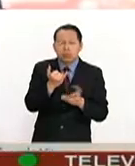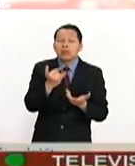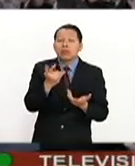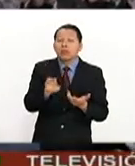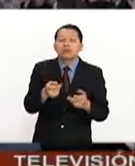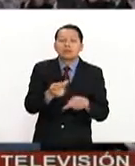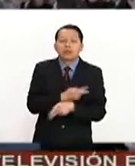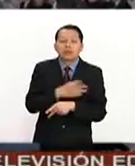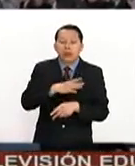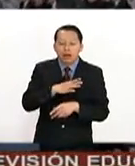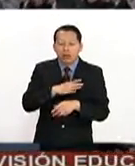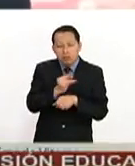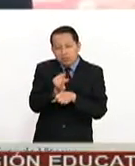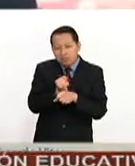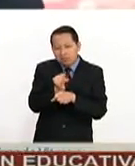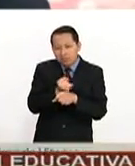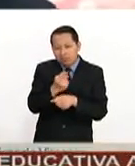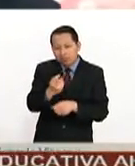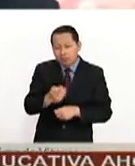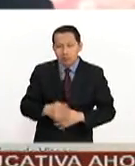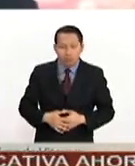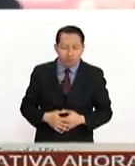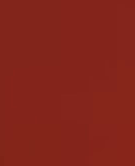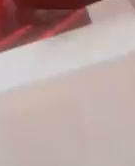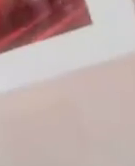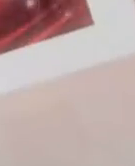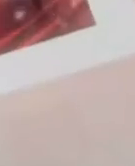están investigando este incidente.